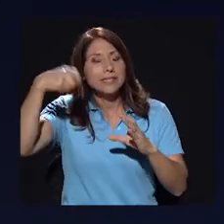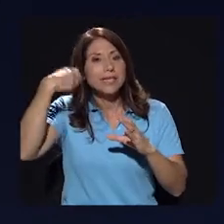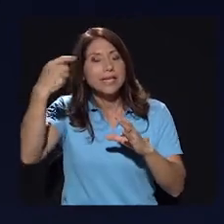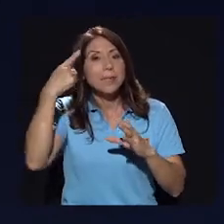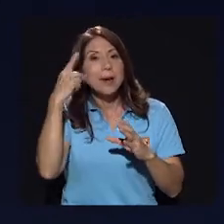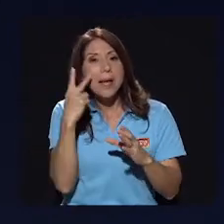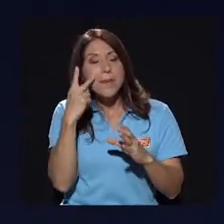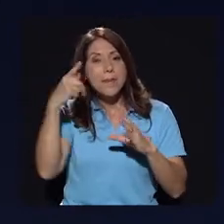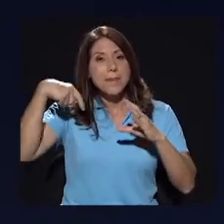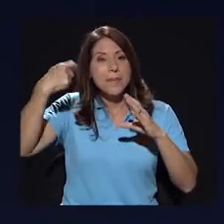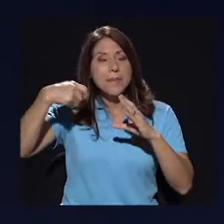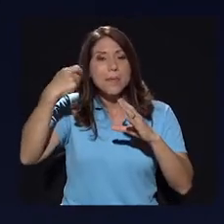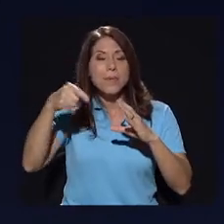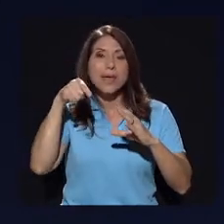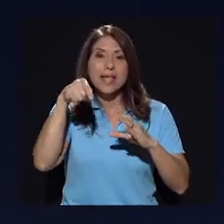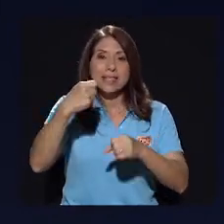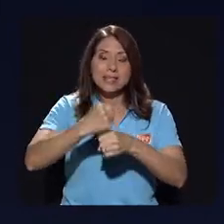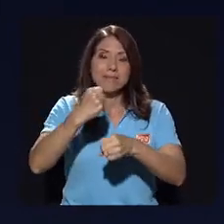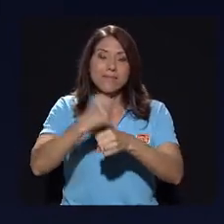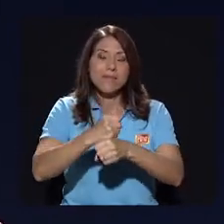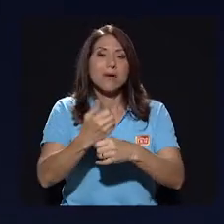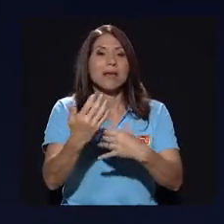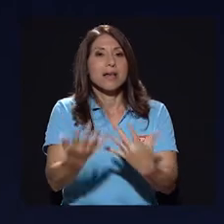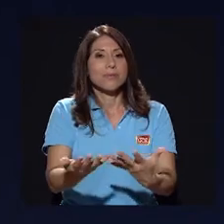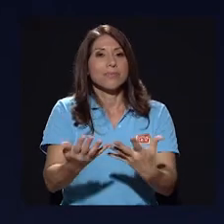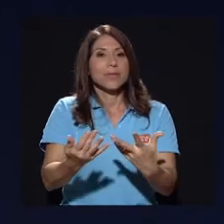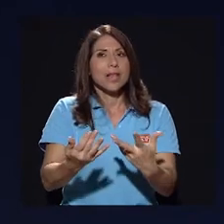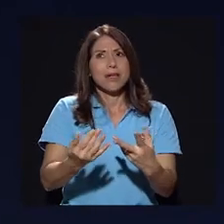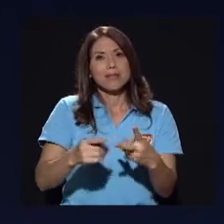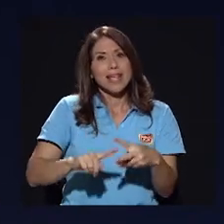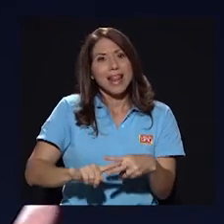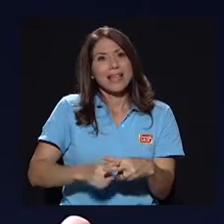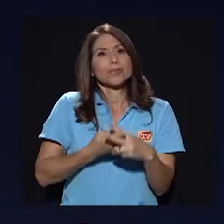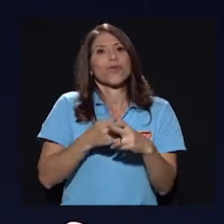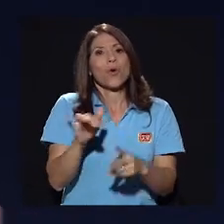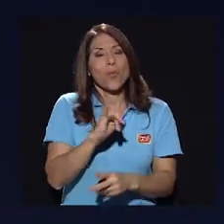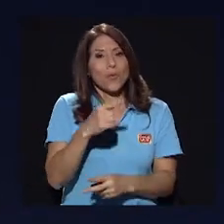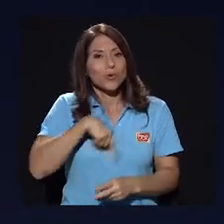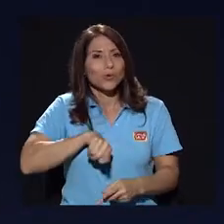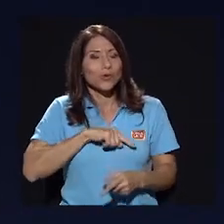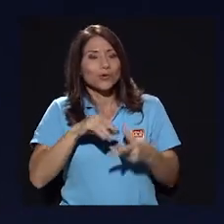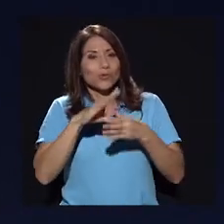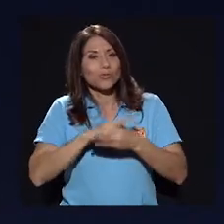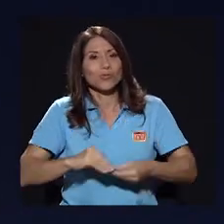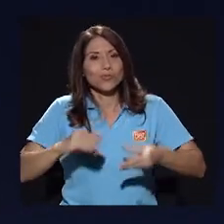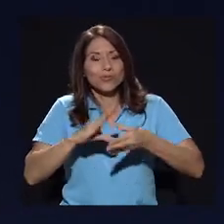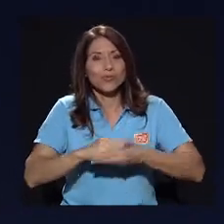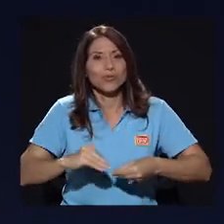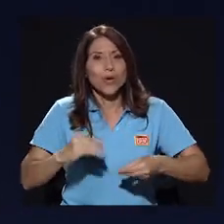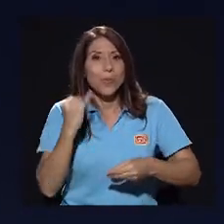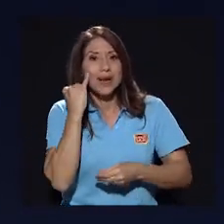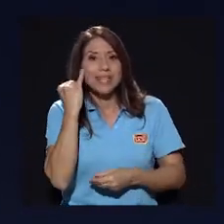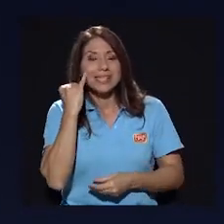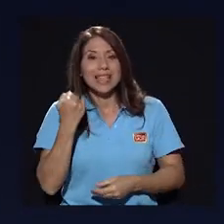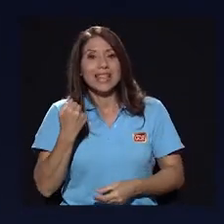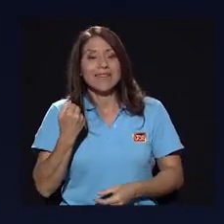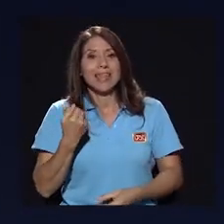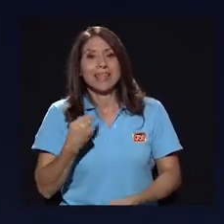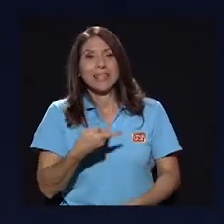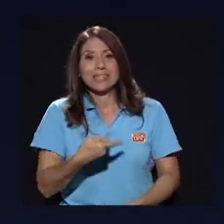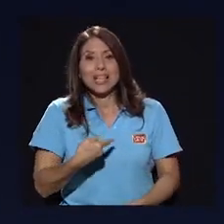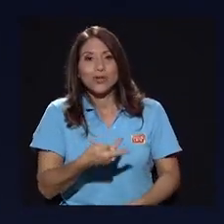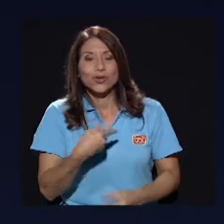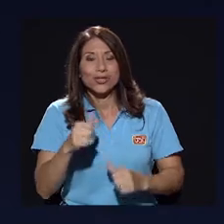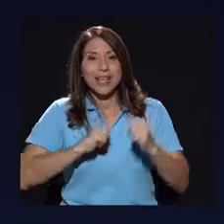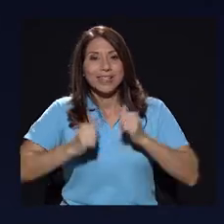oportunidad a Atrás Aiberlámpagos, una producción que nació así como se los acabamos de contar, por la iniciativa de estas dos